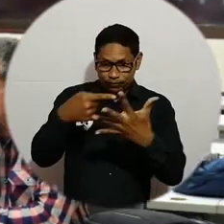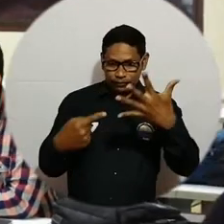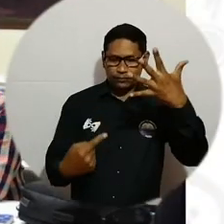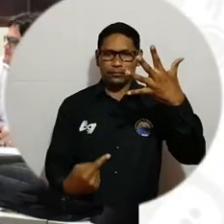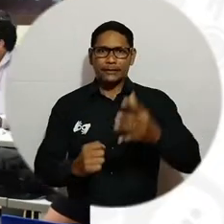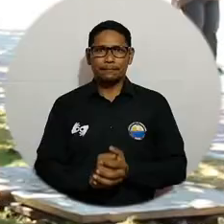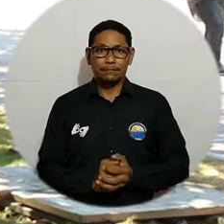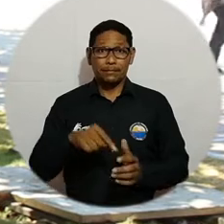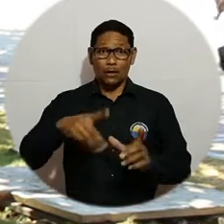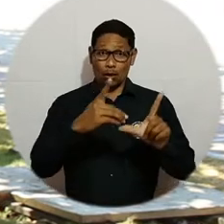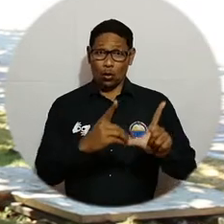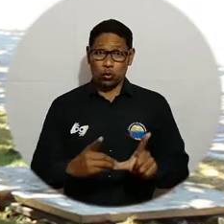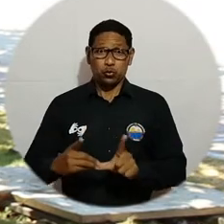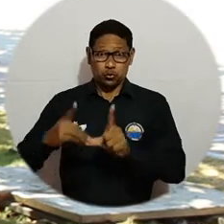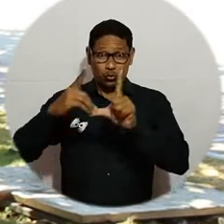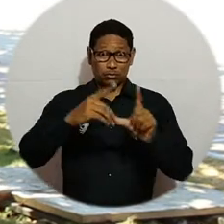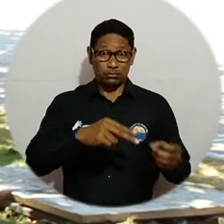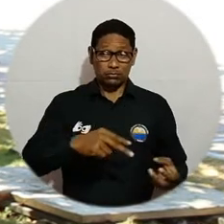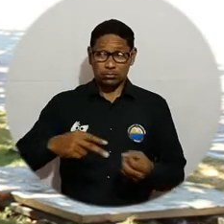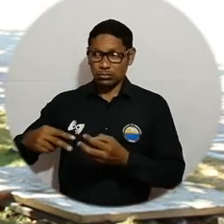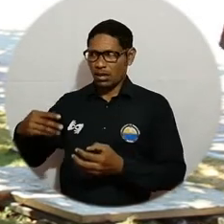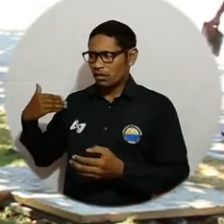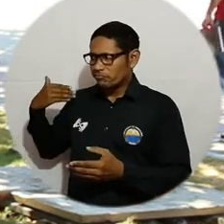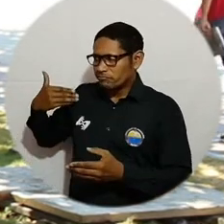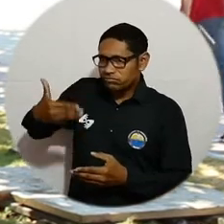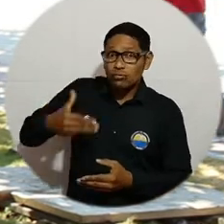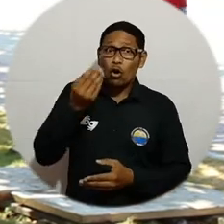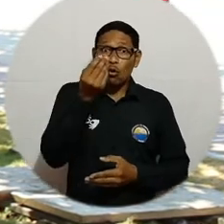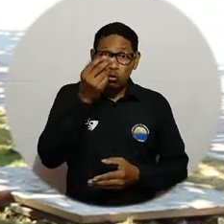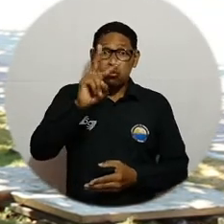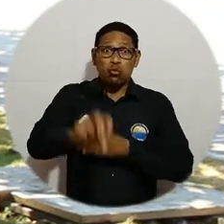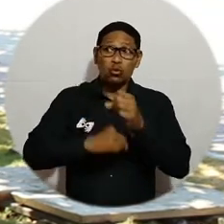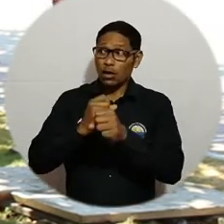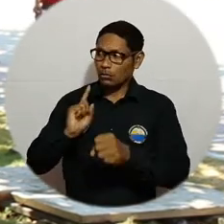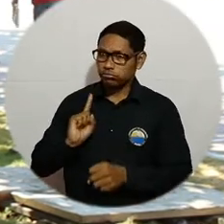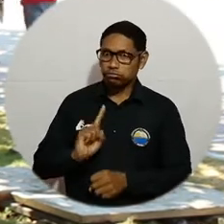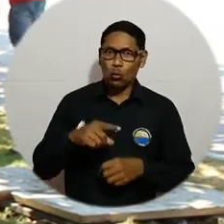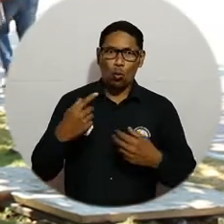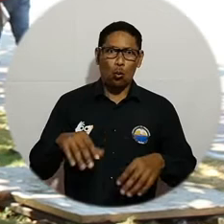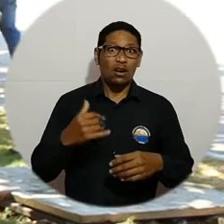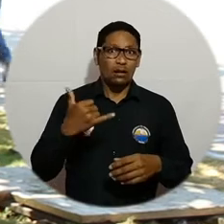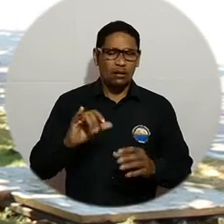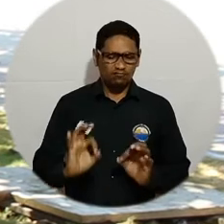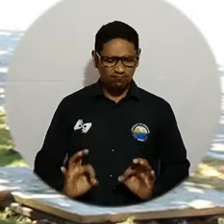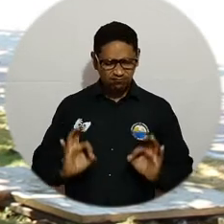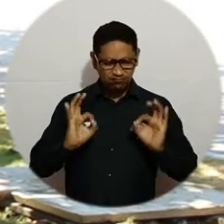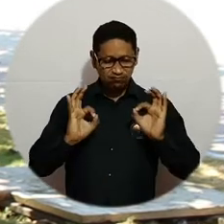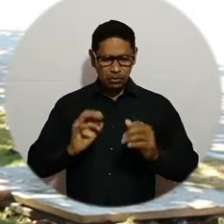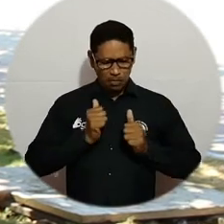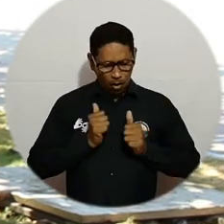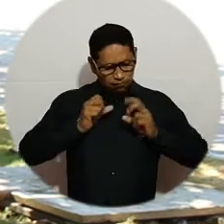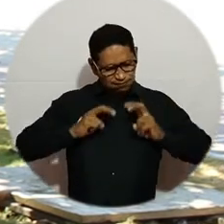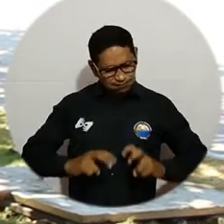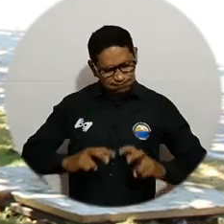y transdisciplinar. Este Doctorado en Ciencias de la Educación cumple este año 12 años de estar